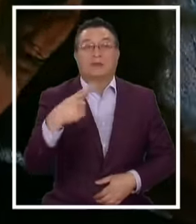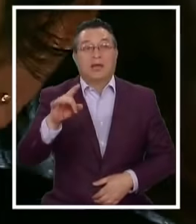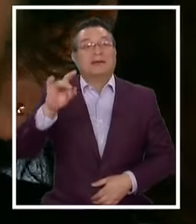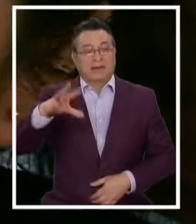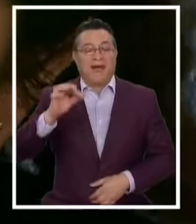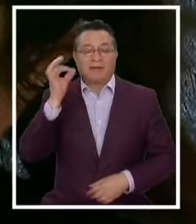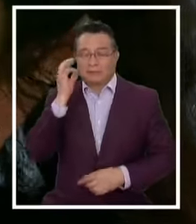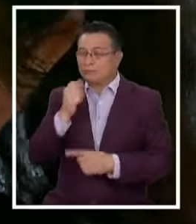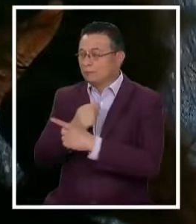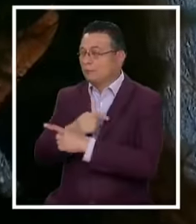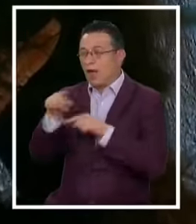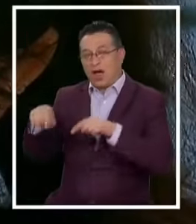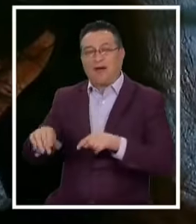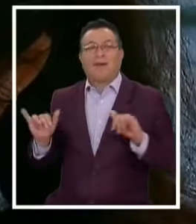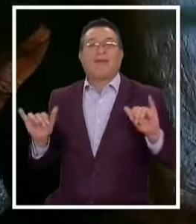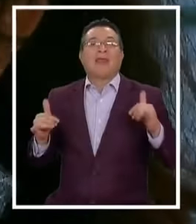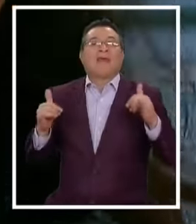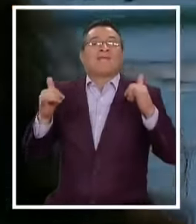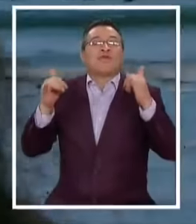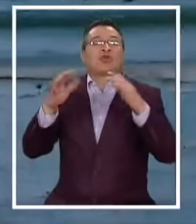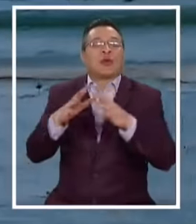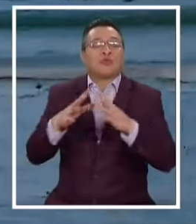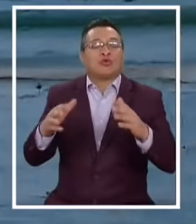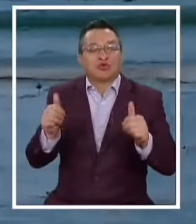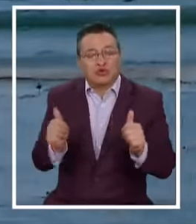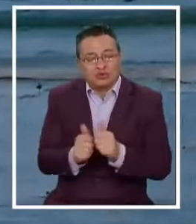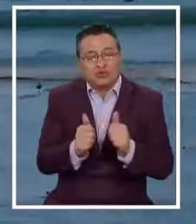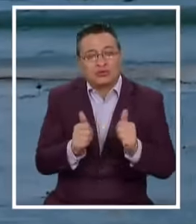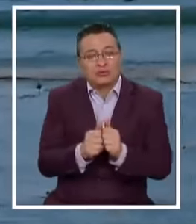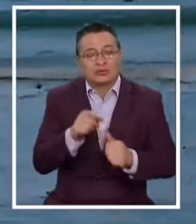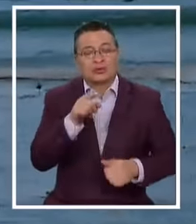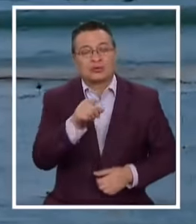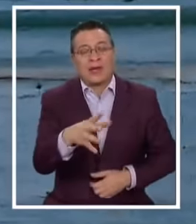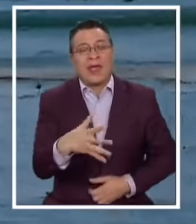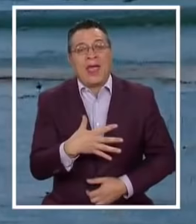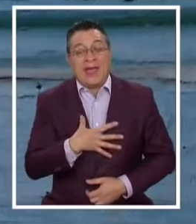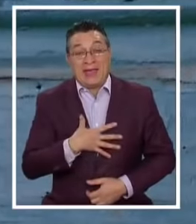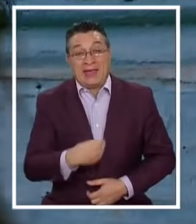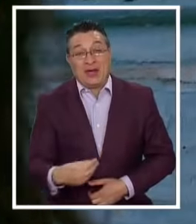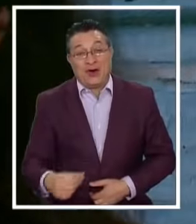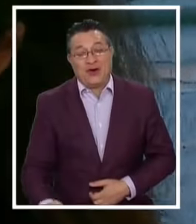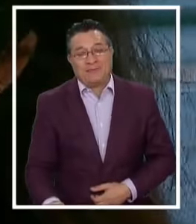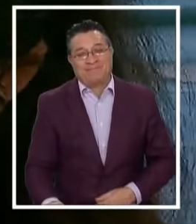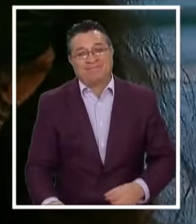Gabriela Que disfruta A concho Cada minuto En compañía De su hijo